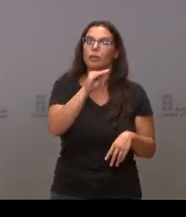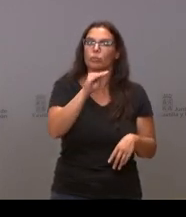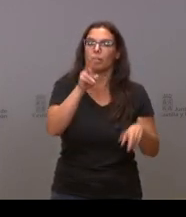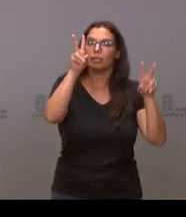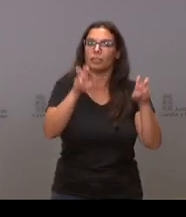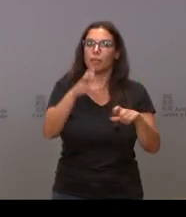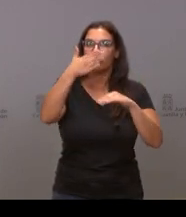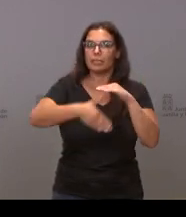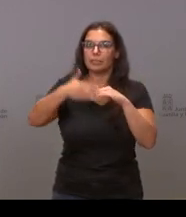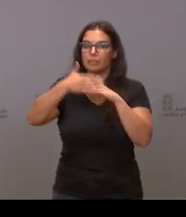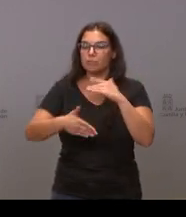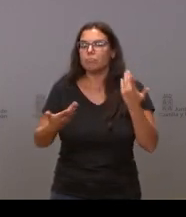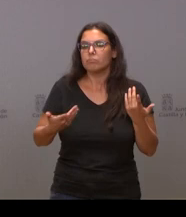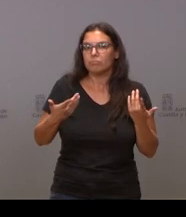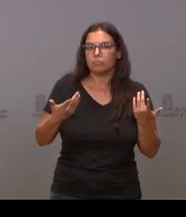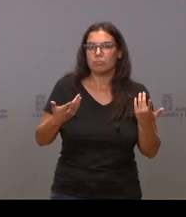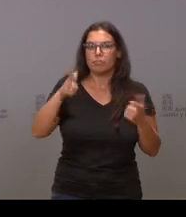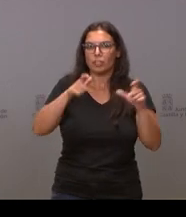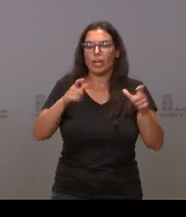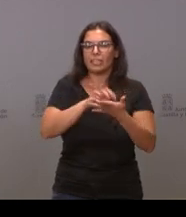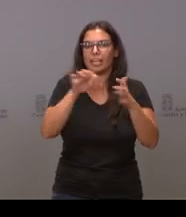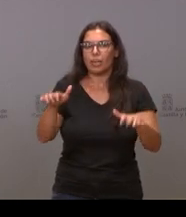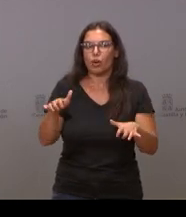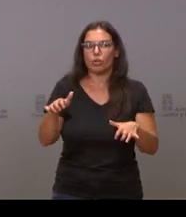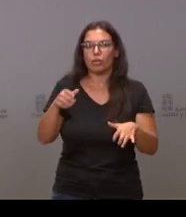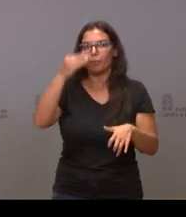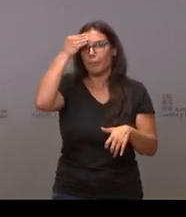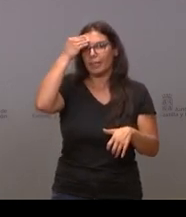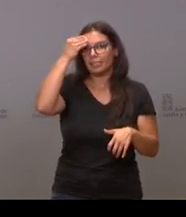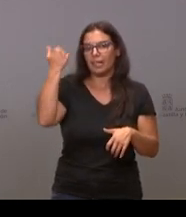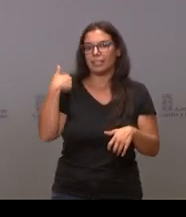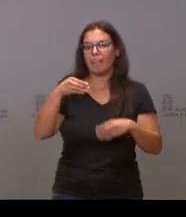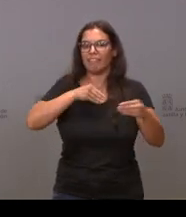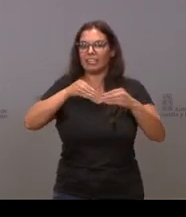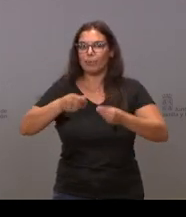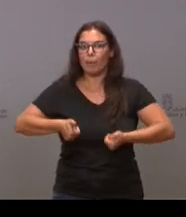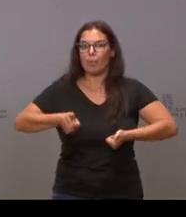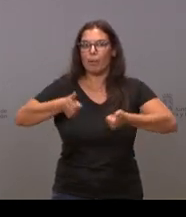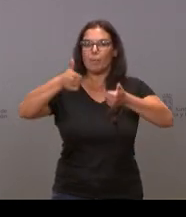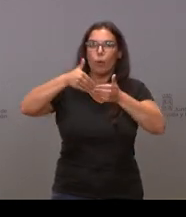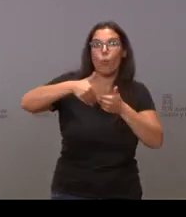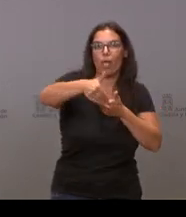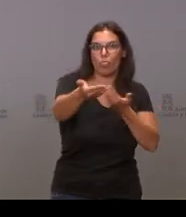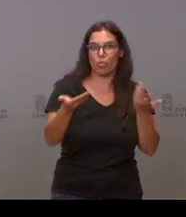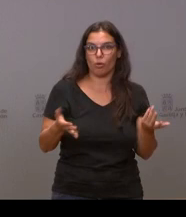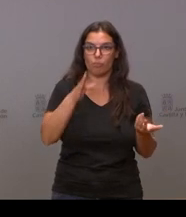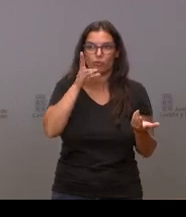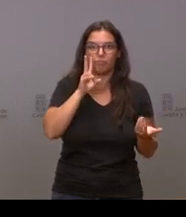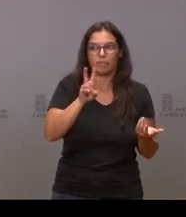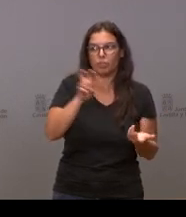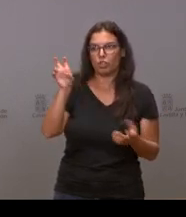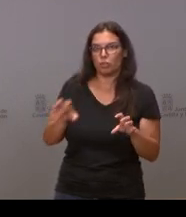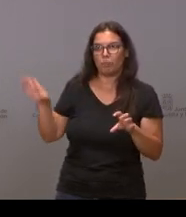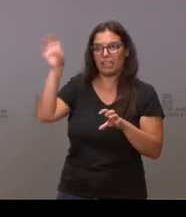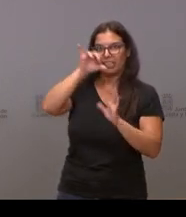sobre cuándo pueden esperar los castellanos en el mes que se vaya levantando la mano con las restricciones, sobre todo cuando ven, pues, no sé, otros países